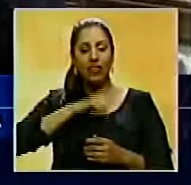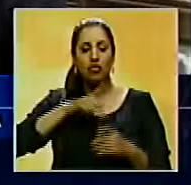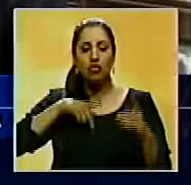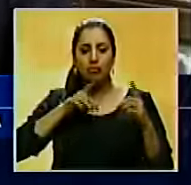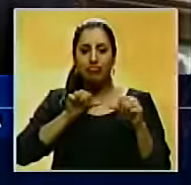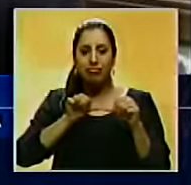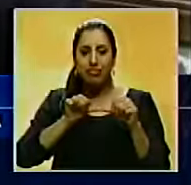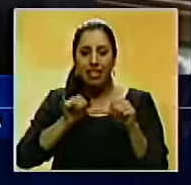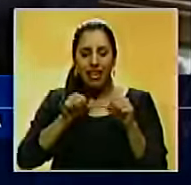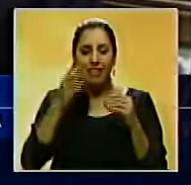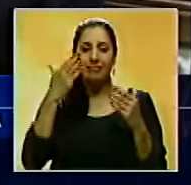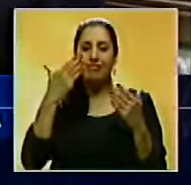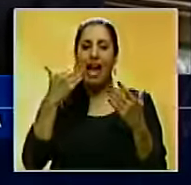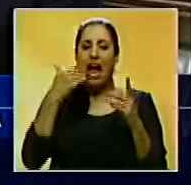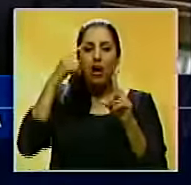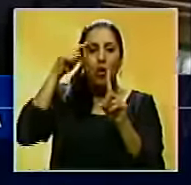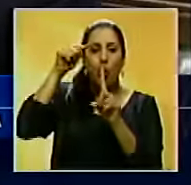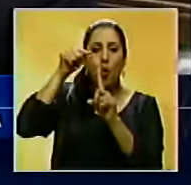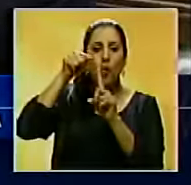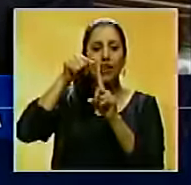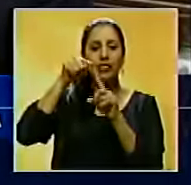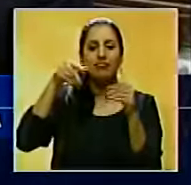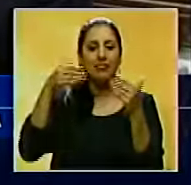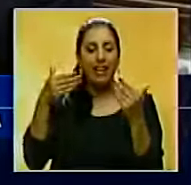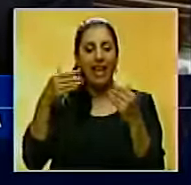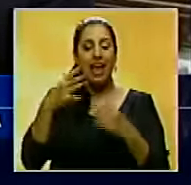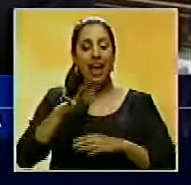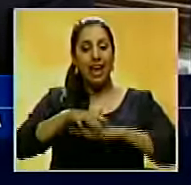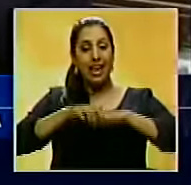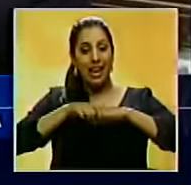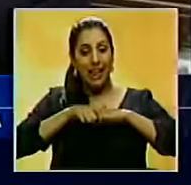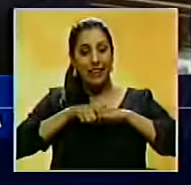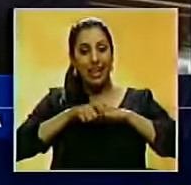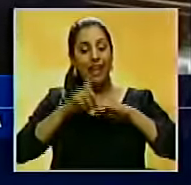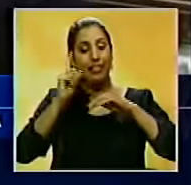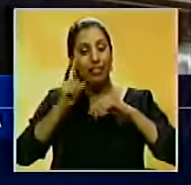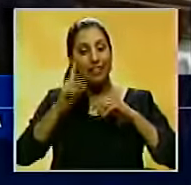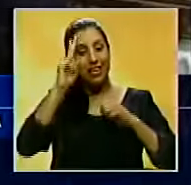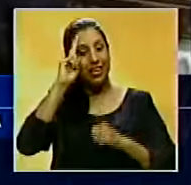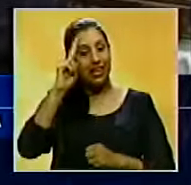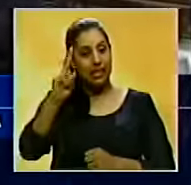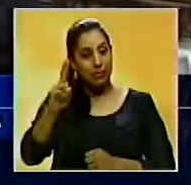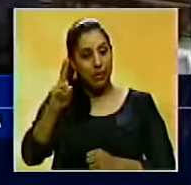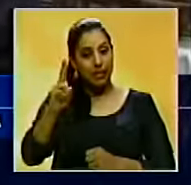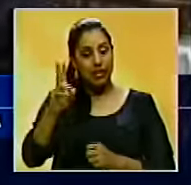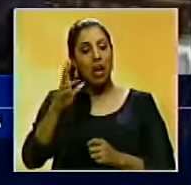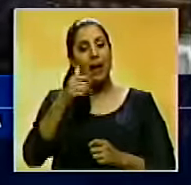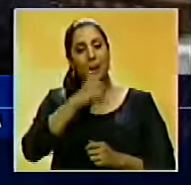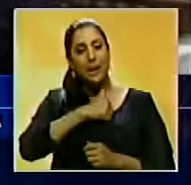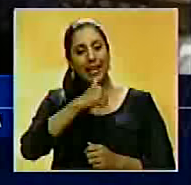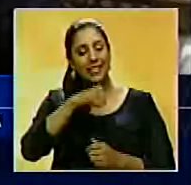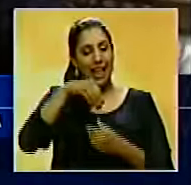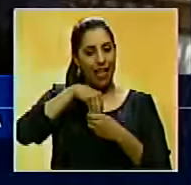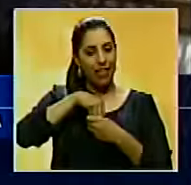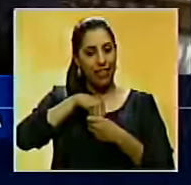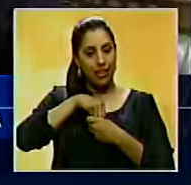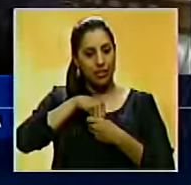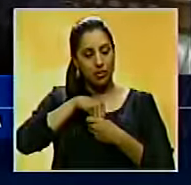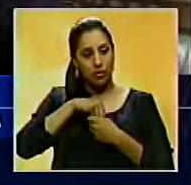mantenernos una visión de Gran Bretaña, que sea respetada afuera, tolerante adentro